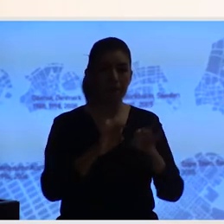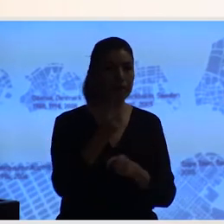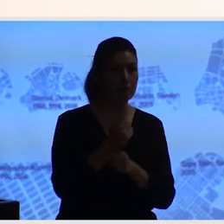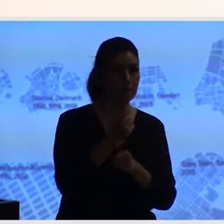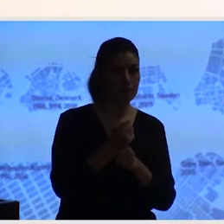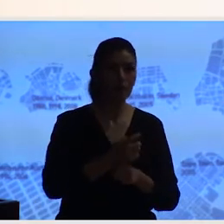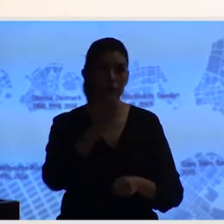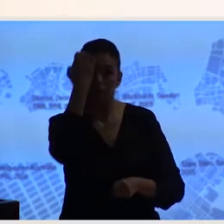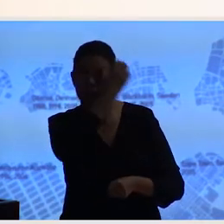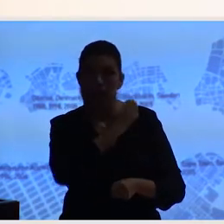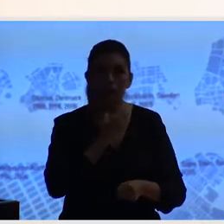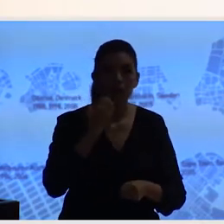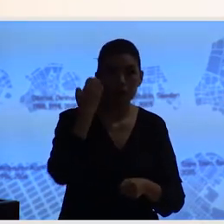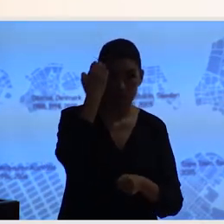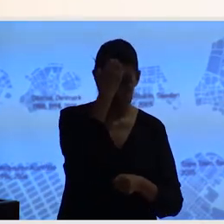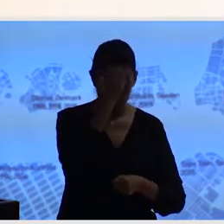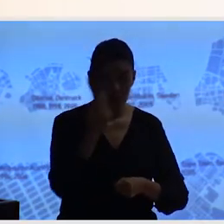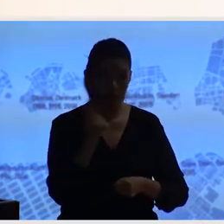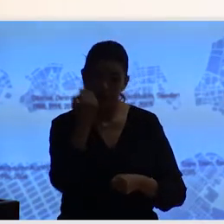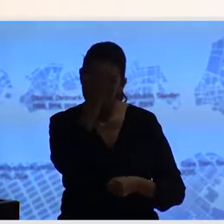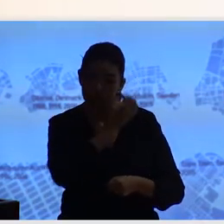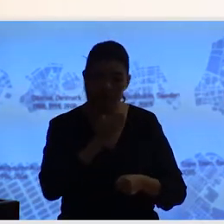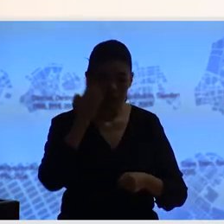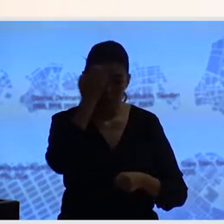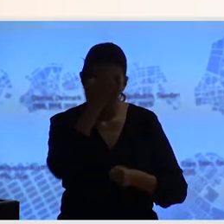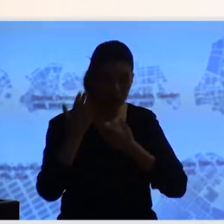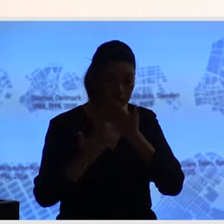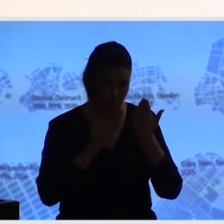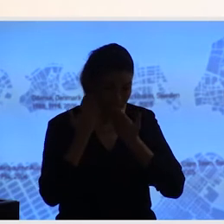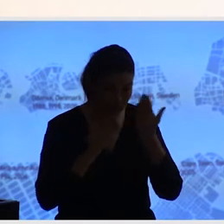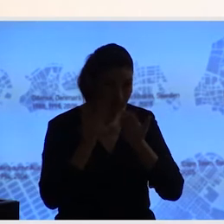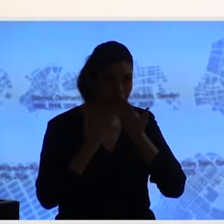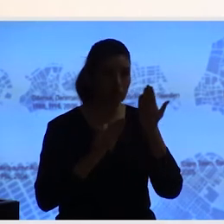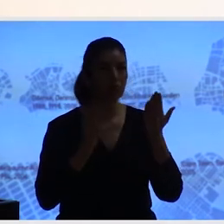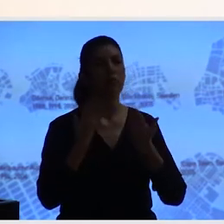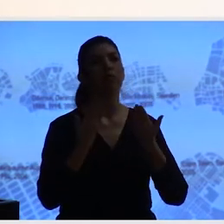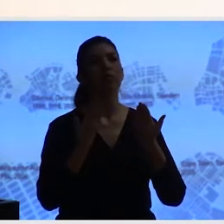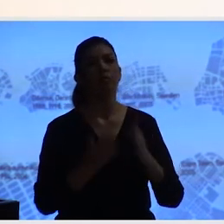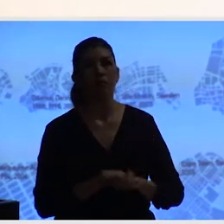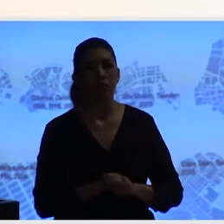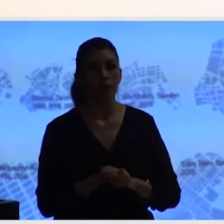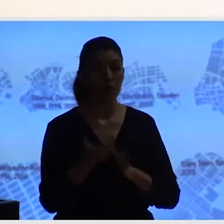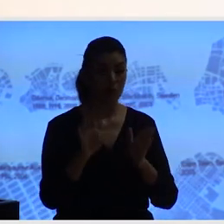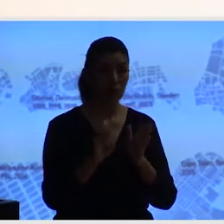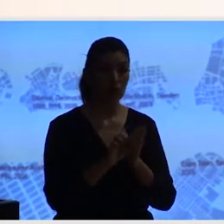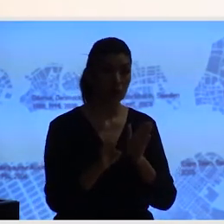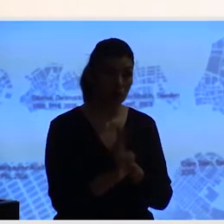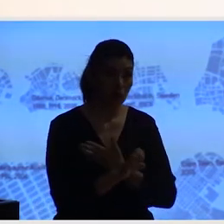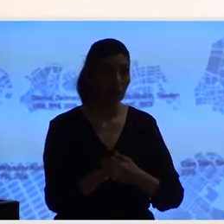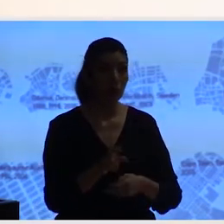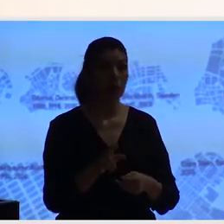el primer gran trabajo que nuestra oficina hace, las ciudades nos piden de hacer una especie de levantamiento